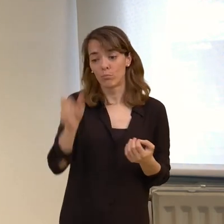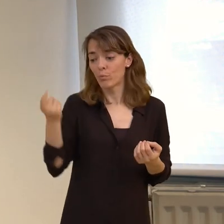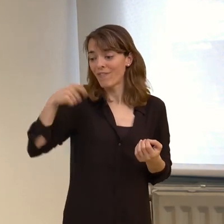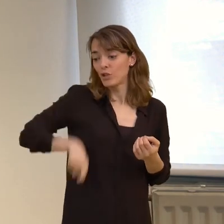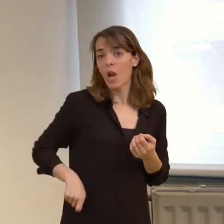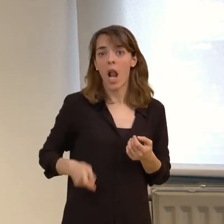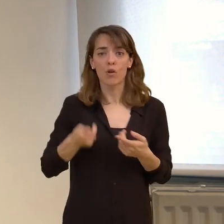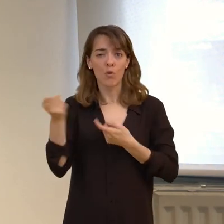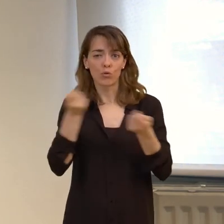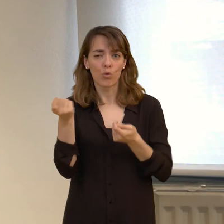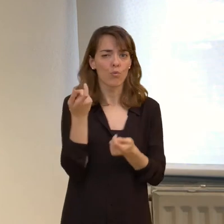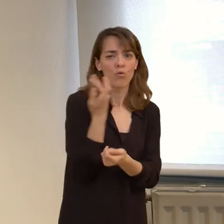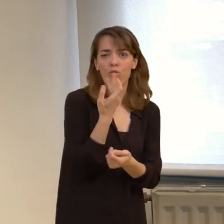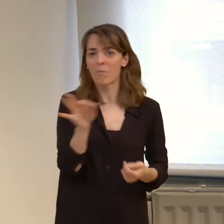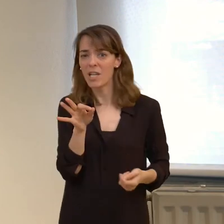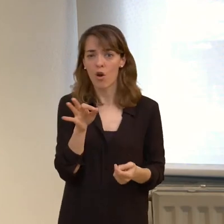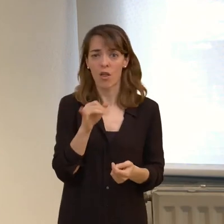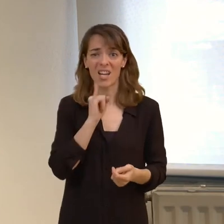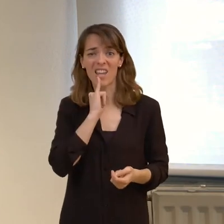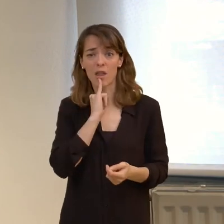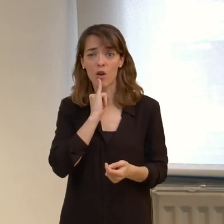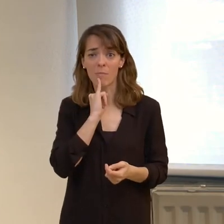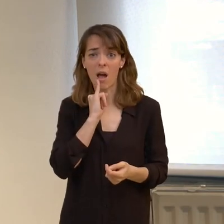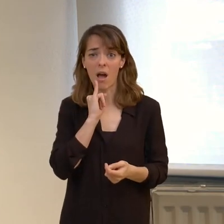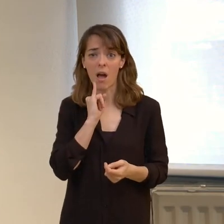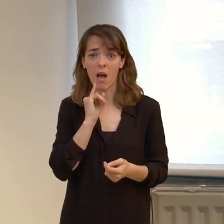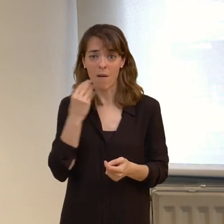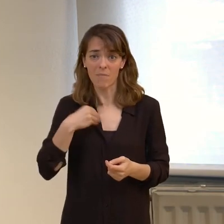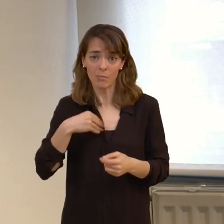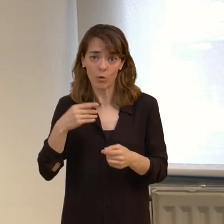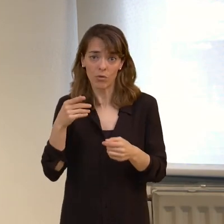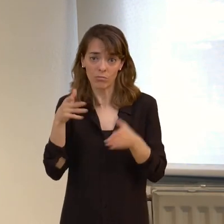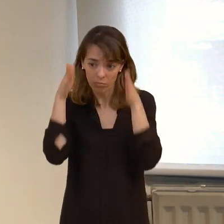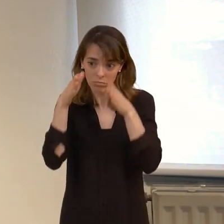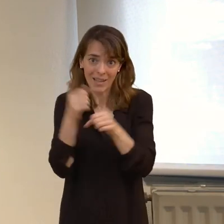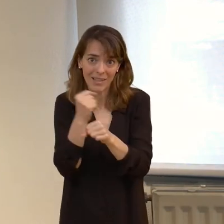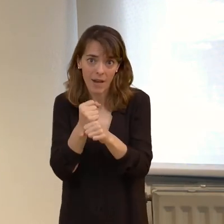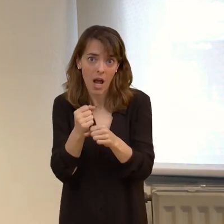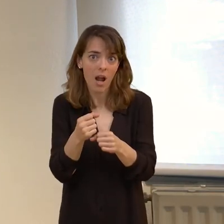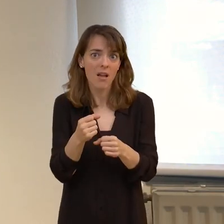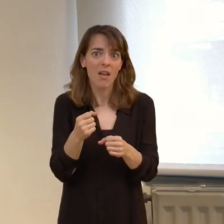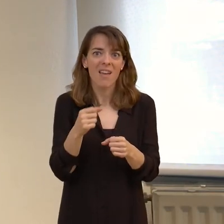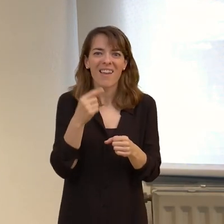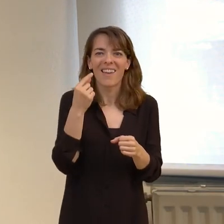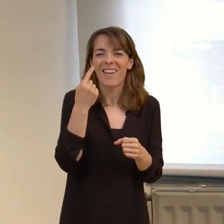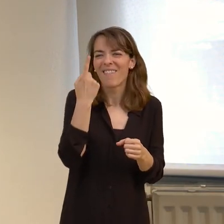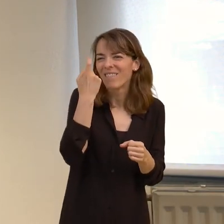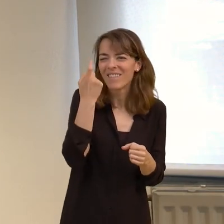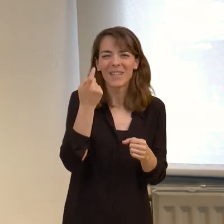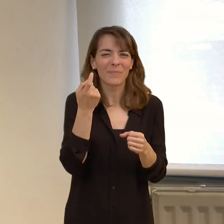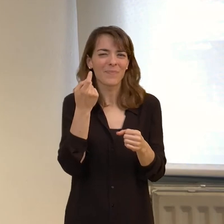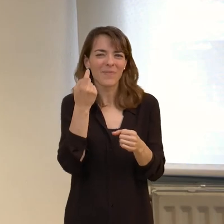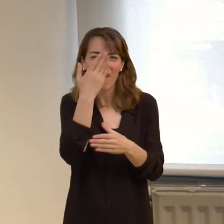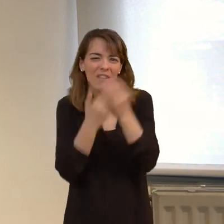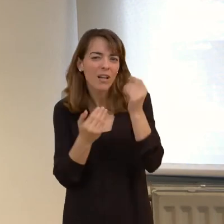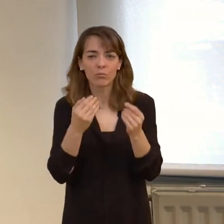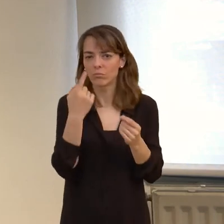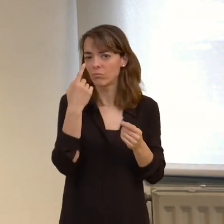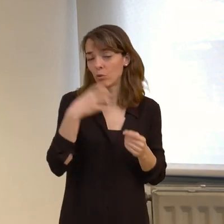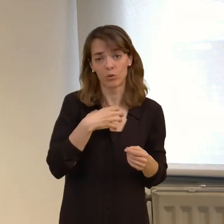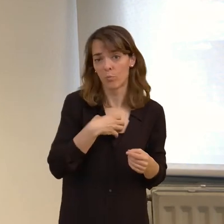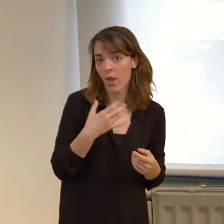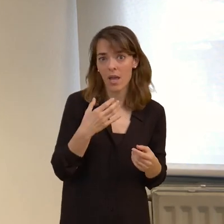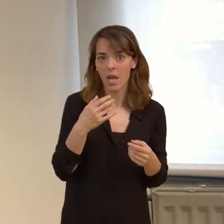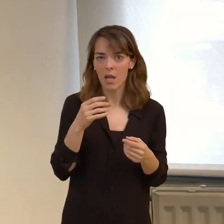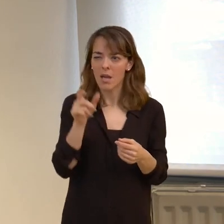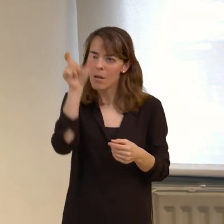campo es un dominio exquisito del idioma que va a trabajar. No nos podemos permitir ni faltas ni errores y tienen que ser muy concretos